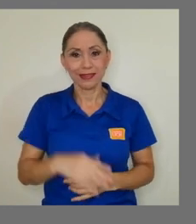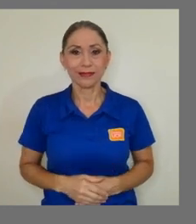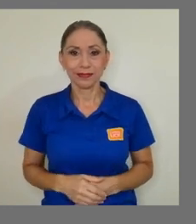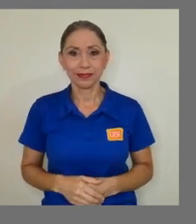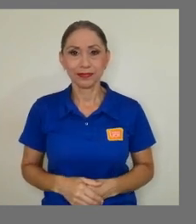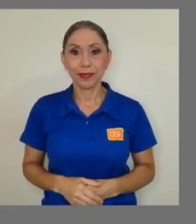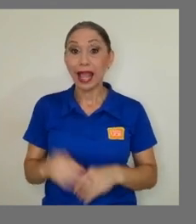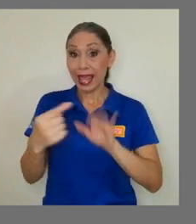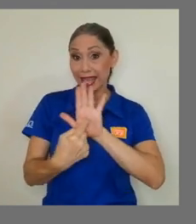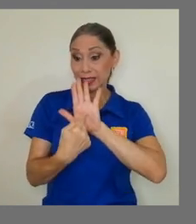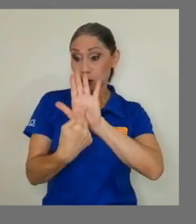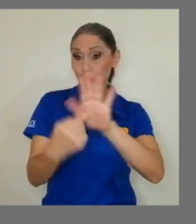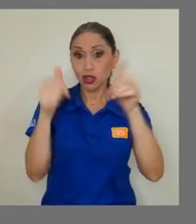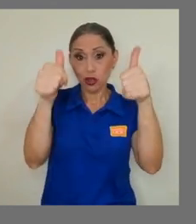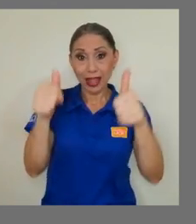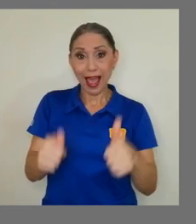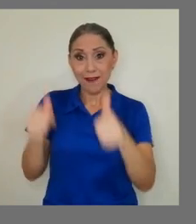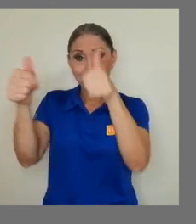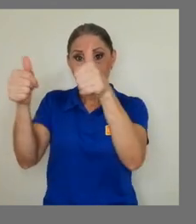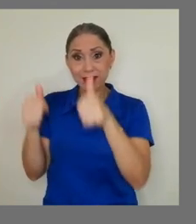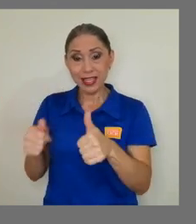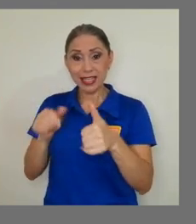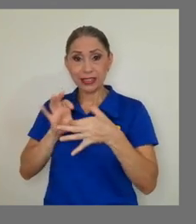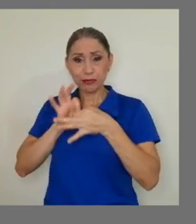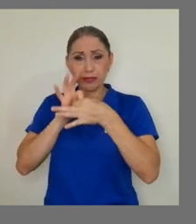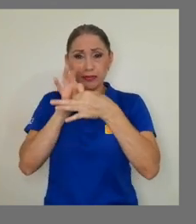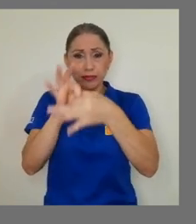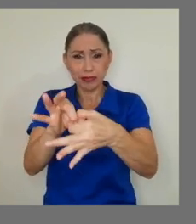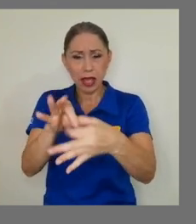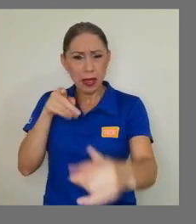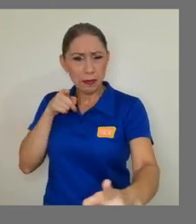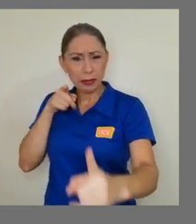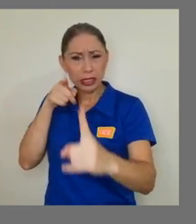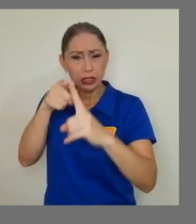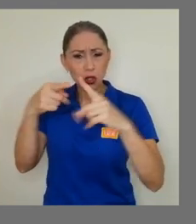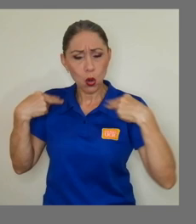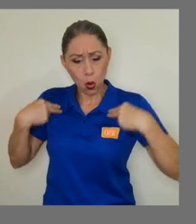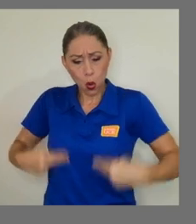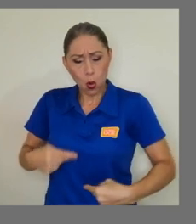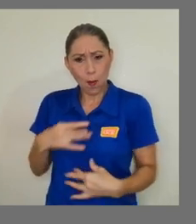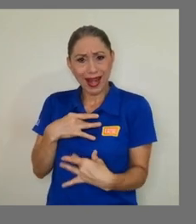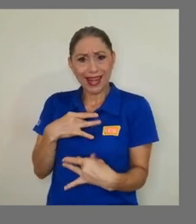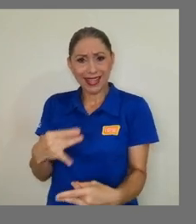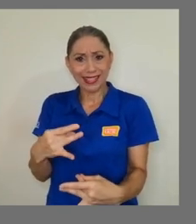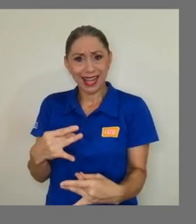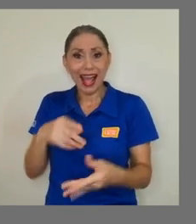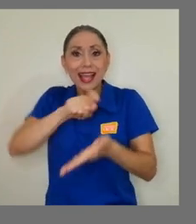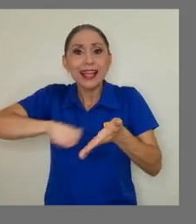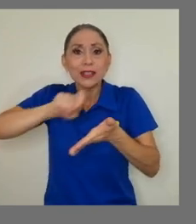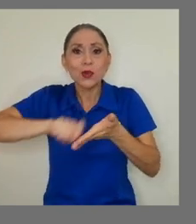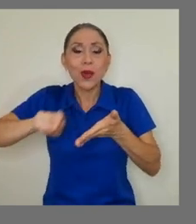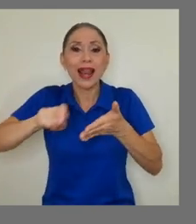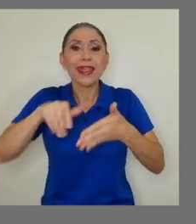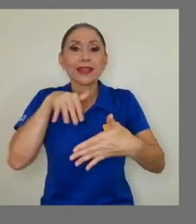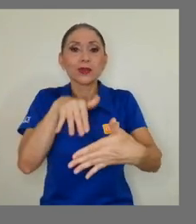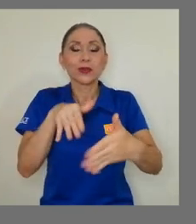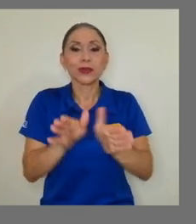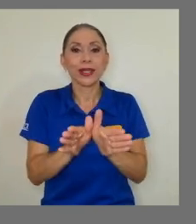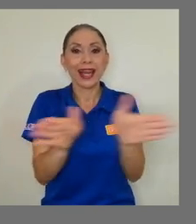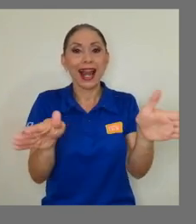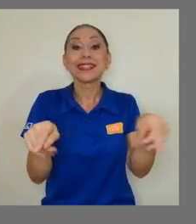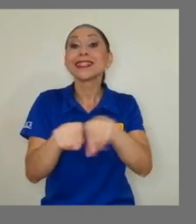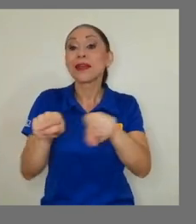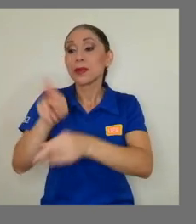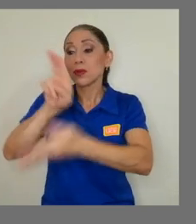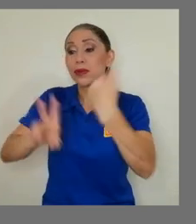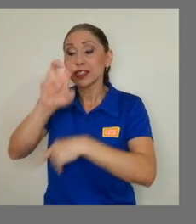La exposición de estos afiches se enmarca dentro de la misión humanística de la Escuela de Estudios Generales y de la Universidad de Costa Rica,